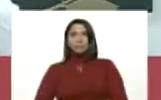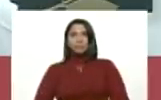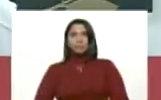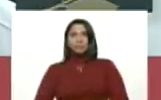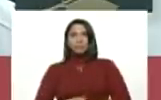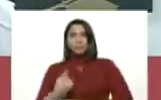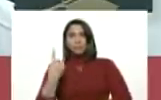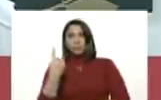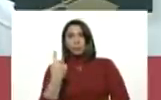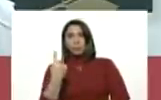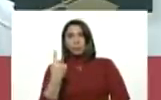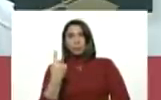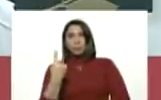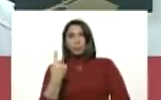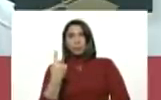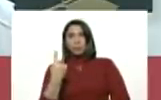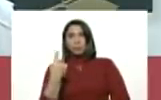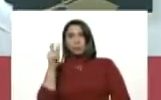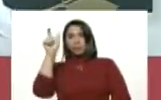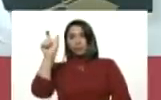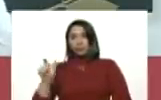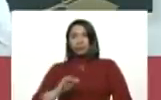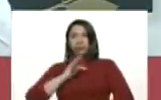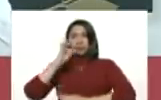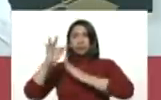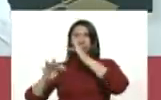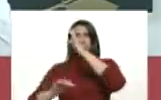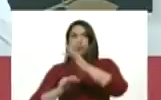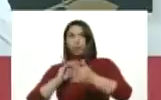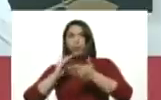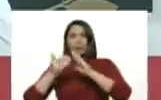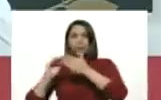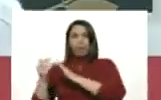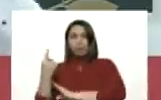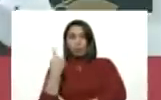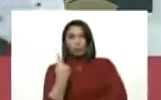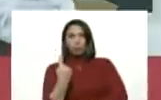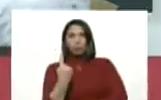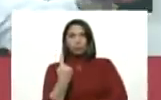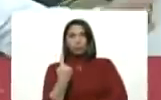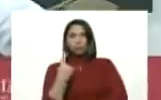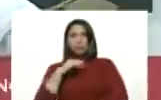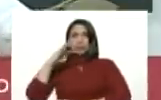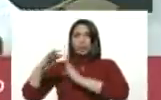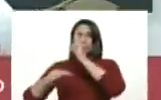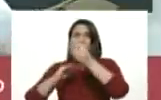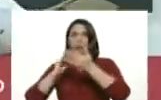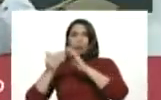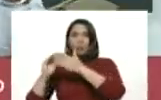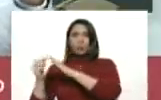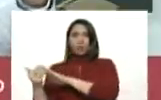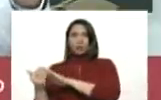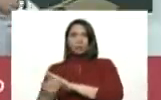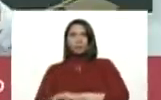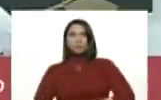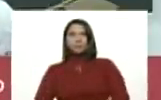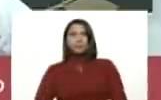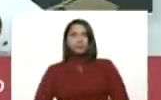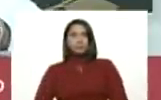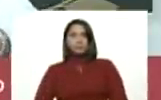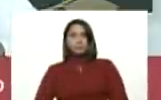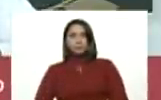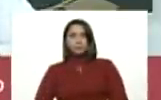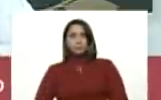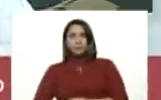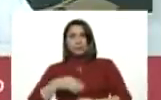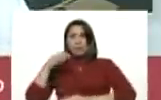Un solo caso de transmisión comunitaria. Uno solo, de transmisión nacional. De